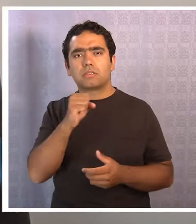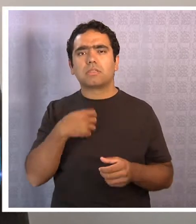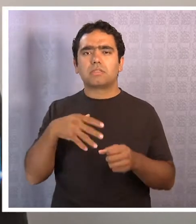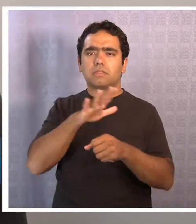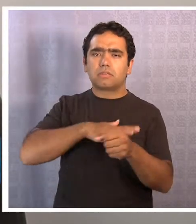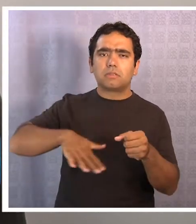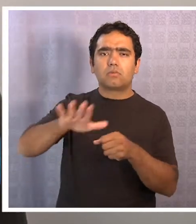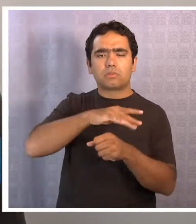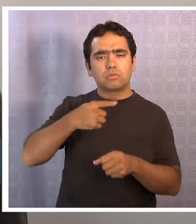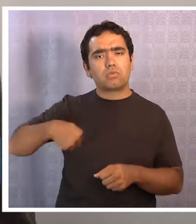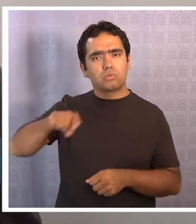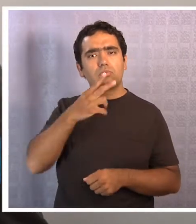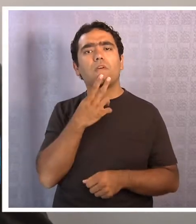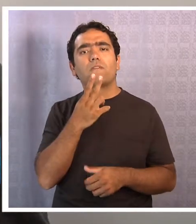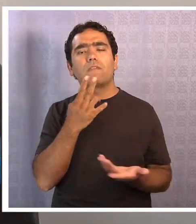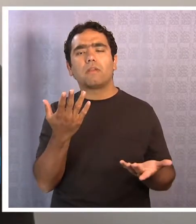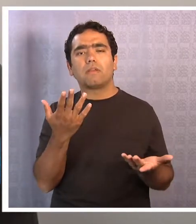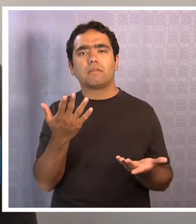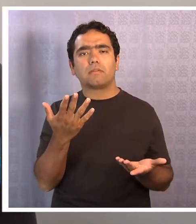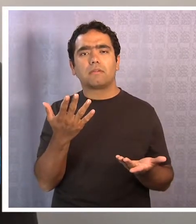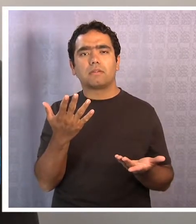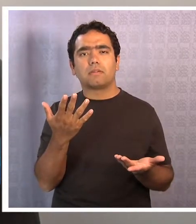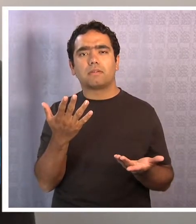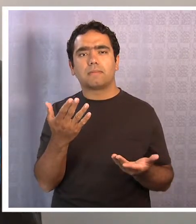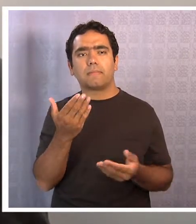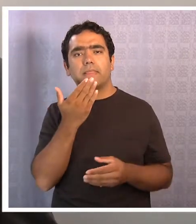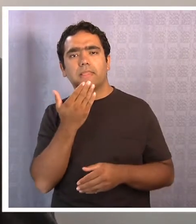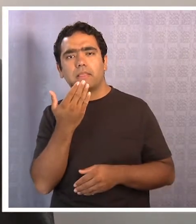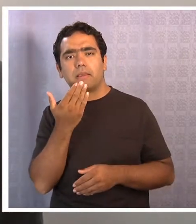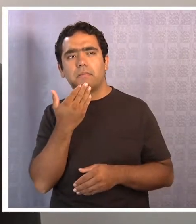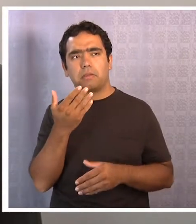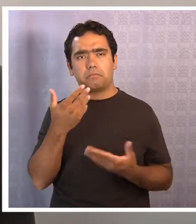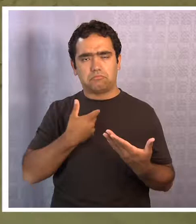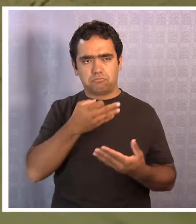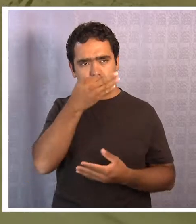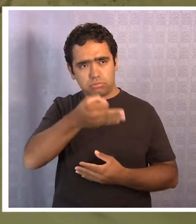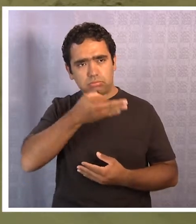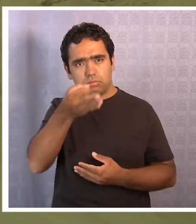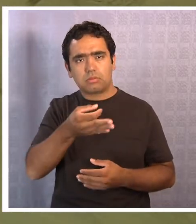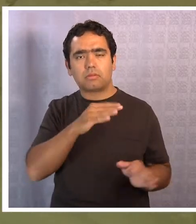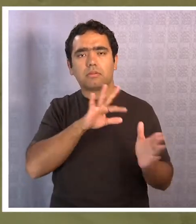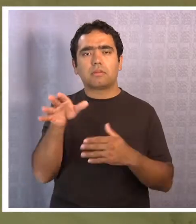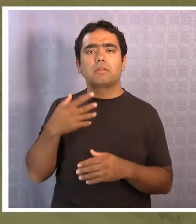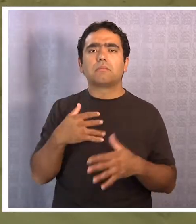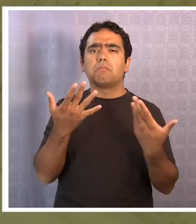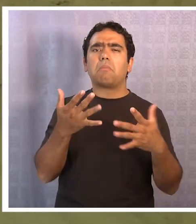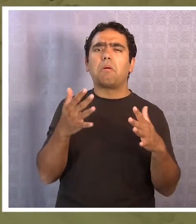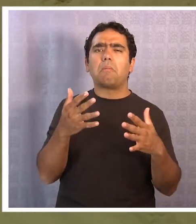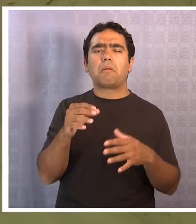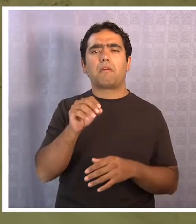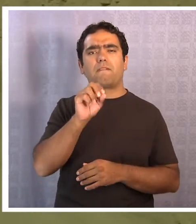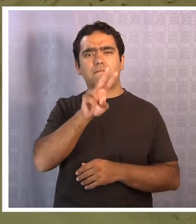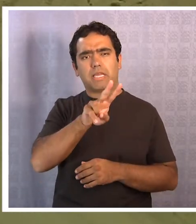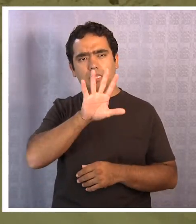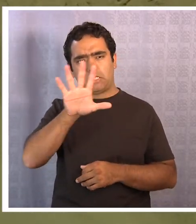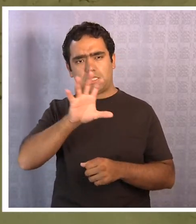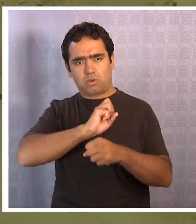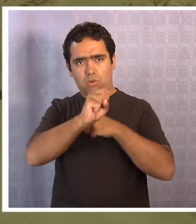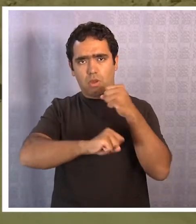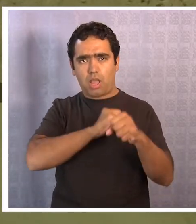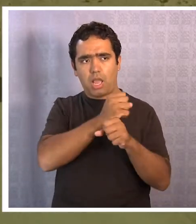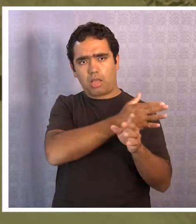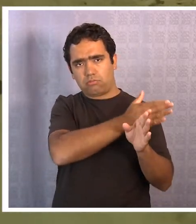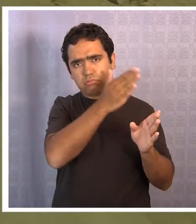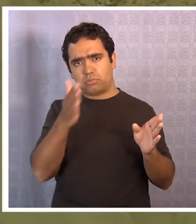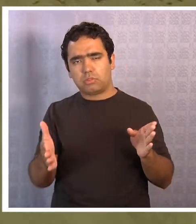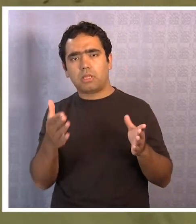situación que hemos estado viviendo y con los argumentos que se han dado. Cuando han transcurrido más de 25 años del inicio